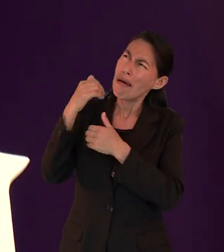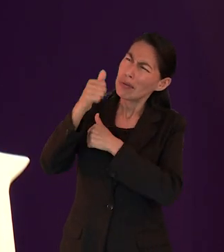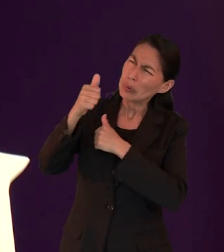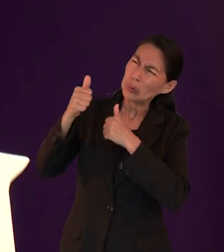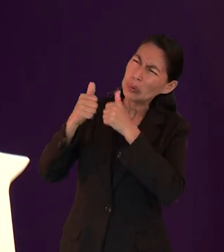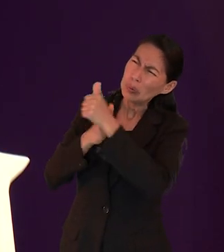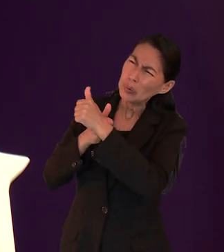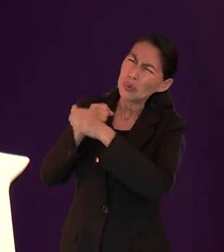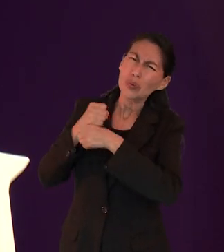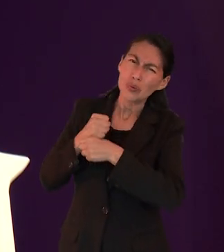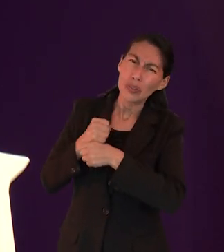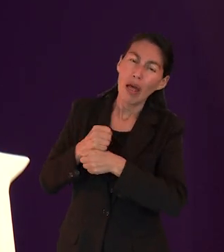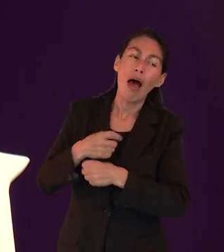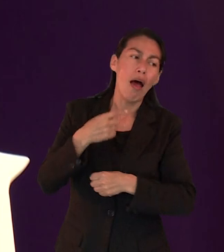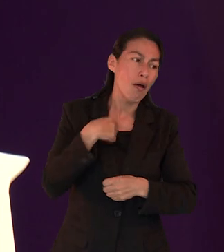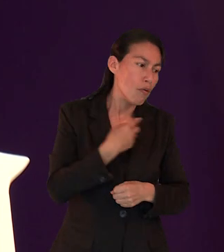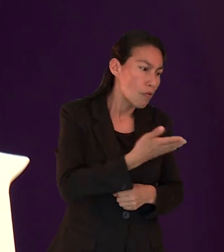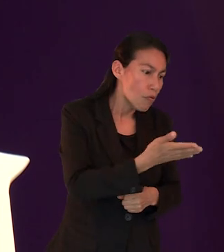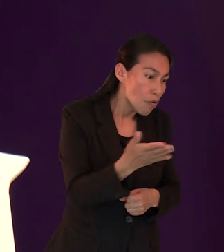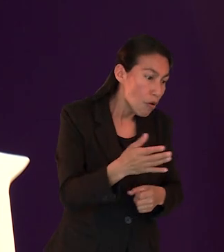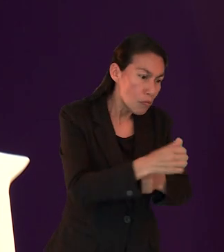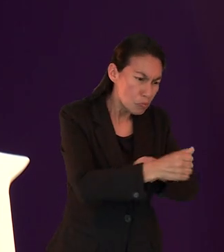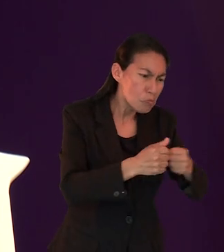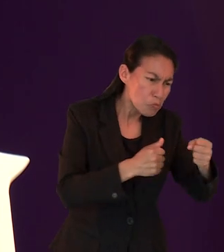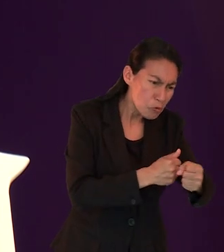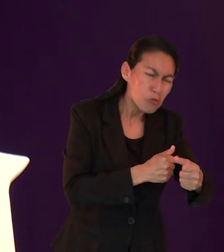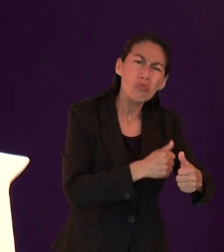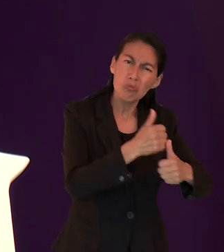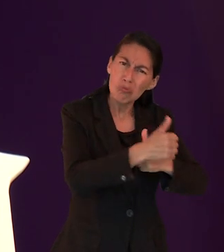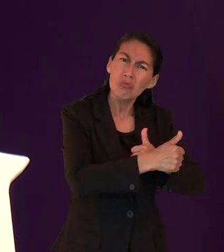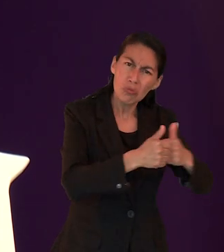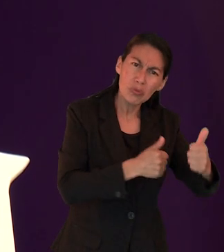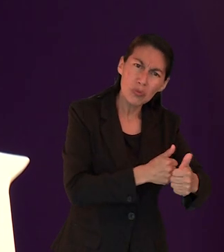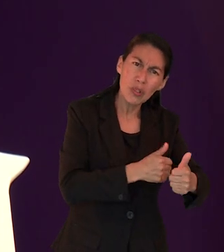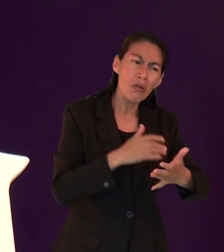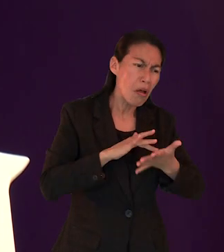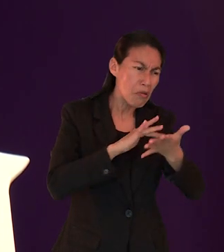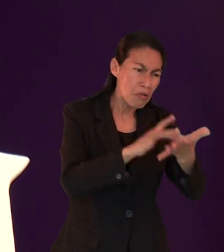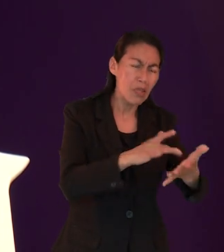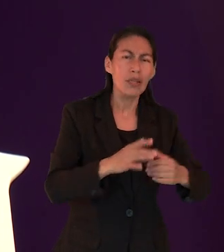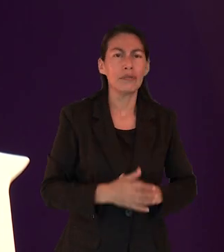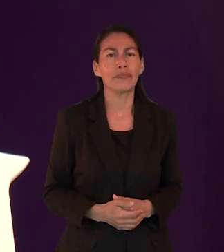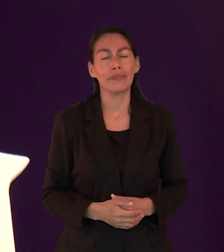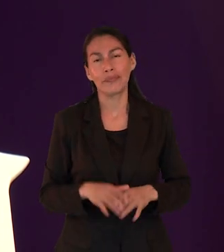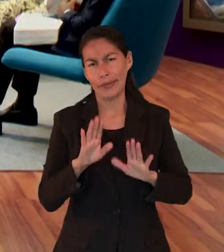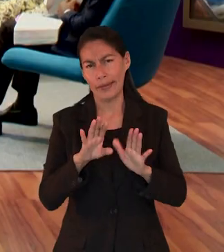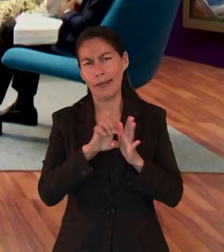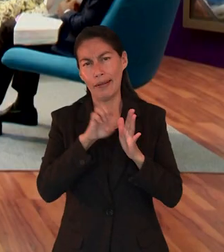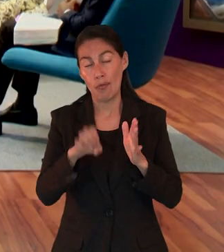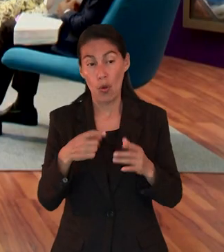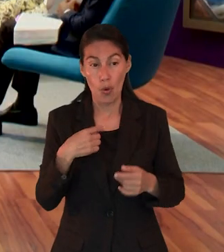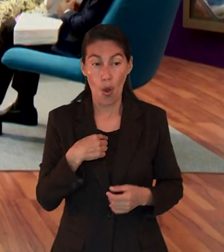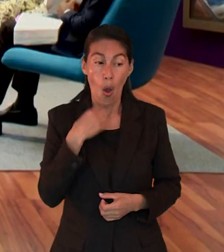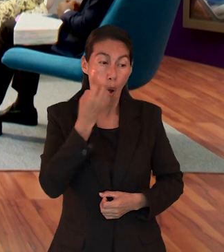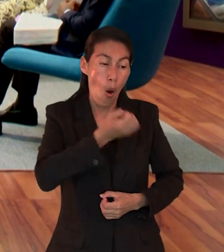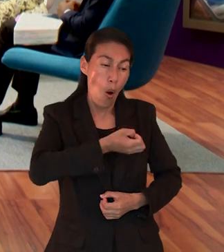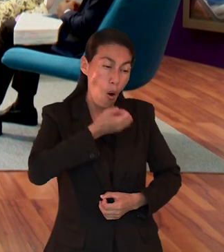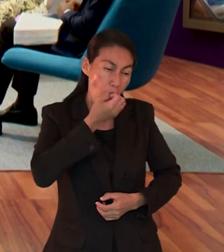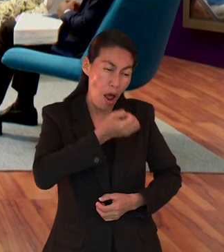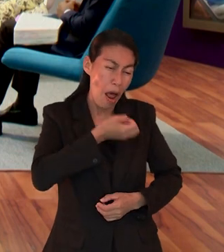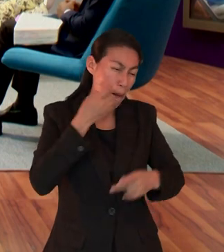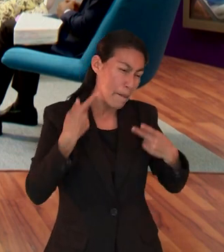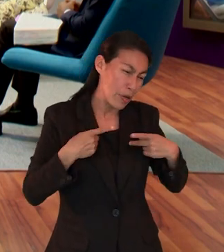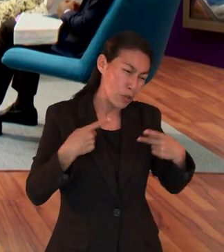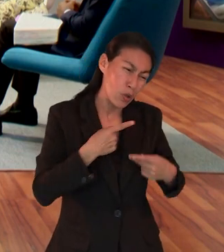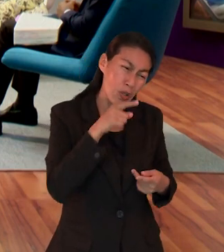Y el pastor mencionó lo de los presos. Y eso me parece importante porque no nos invita Pablo a simplemente decir, bueno, voy a orar por